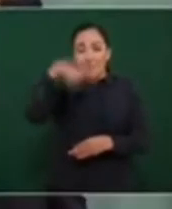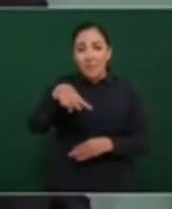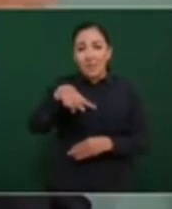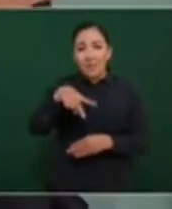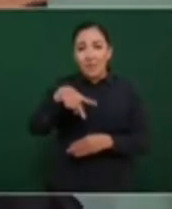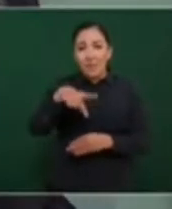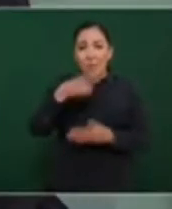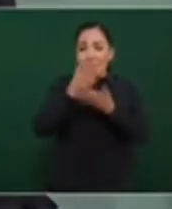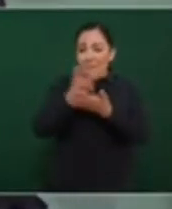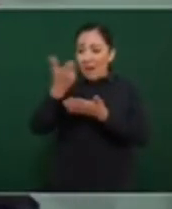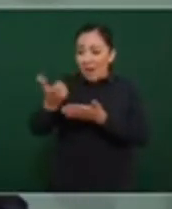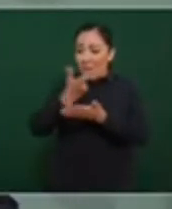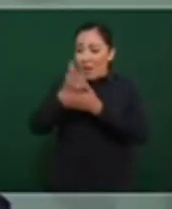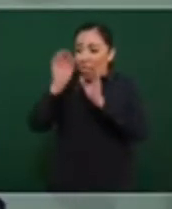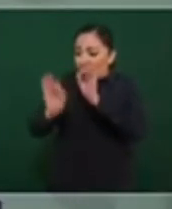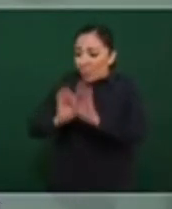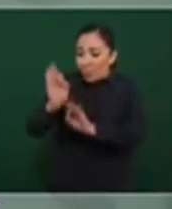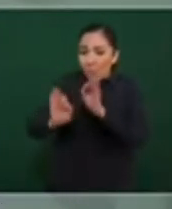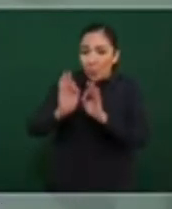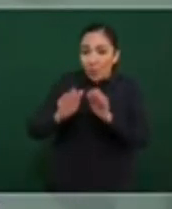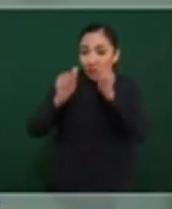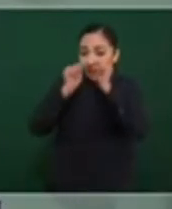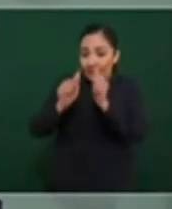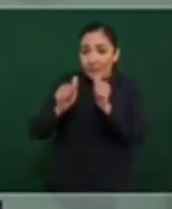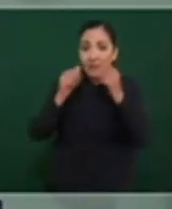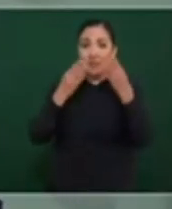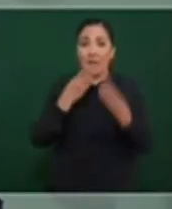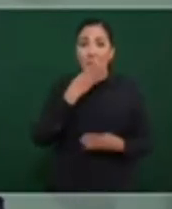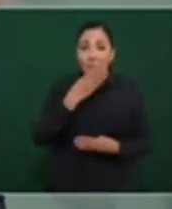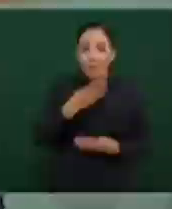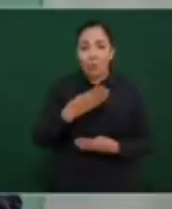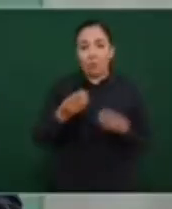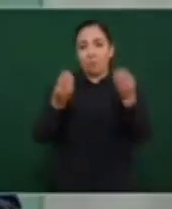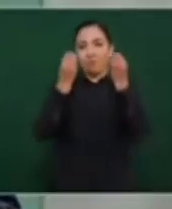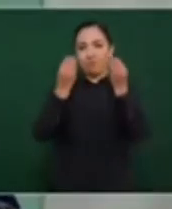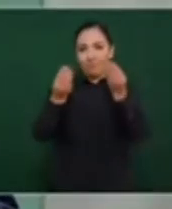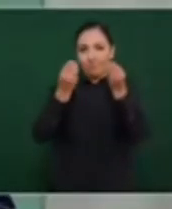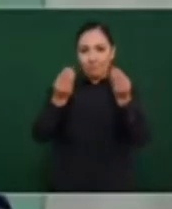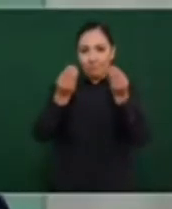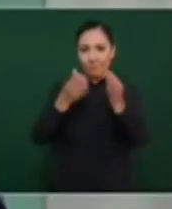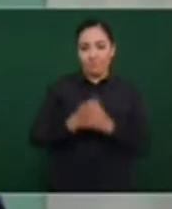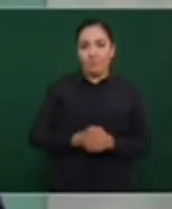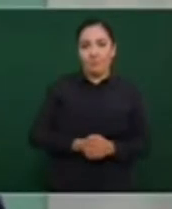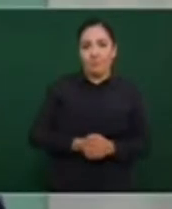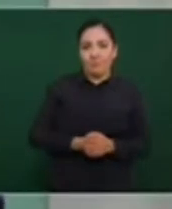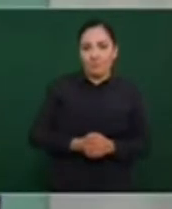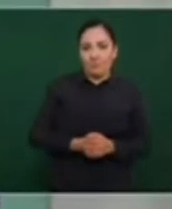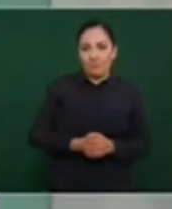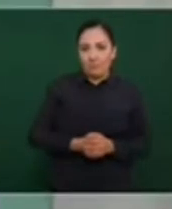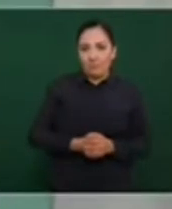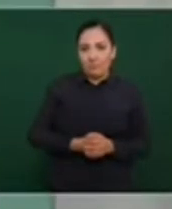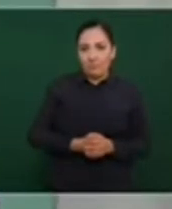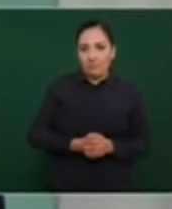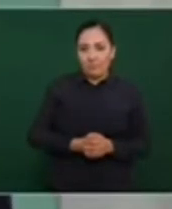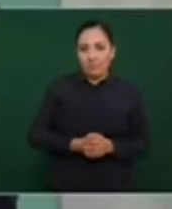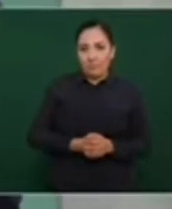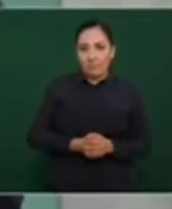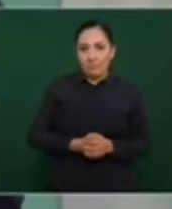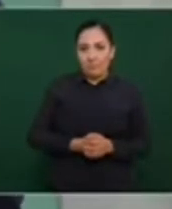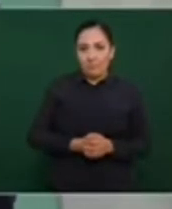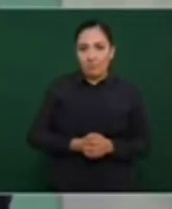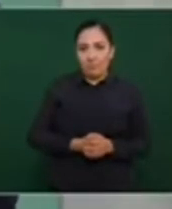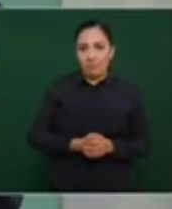sólo el mantenimiento de ese aeropuerto. Y se iba a terminar